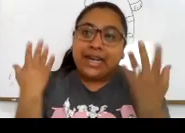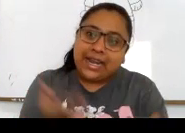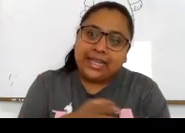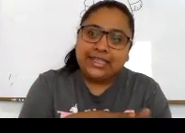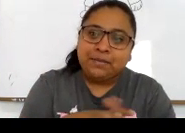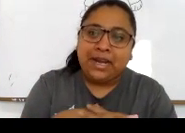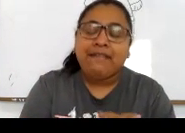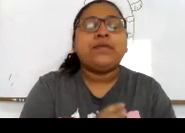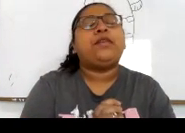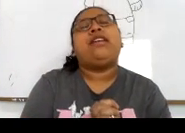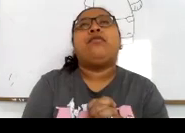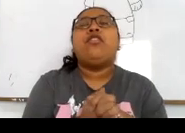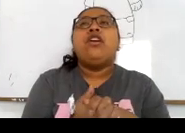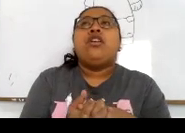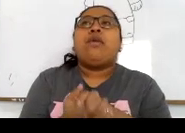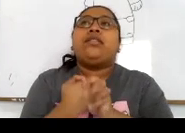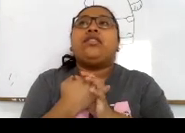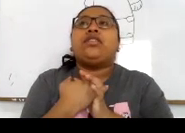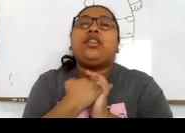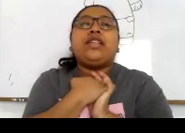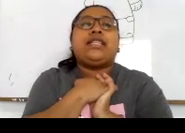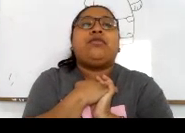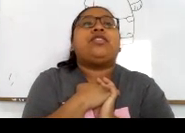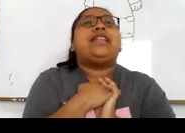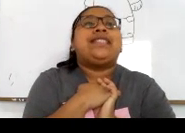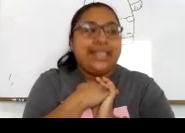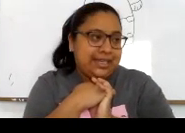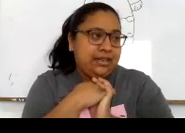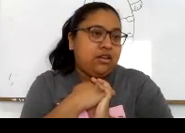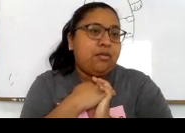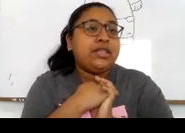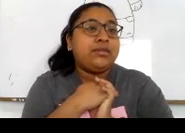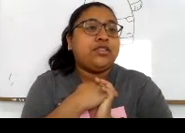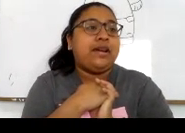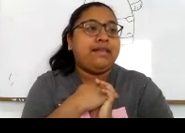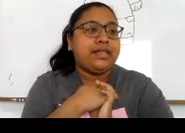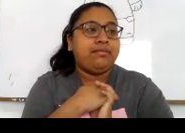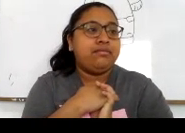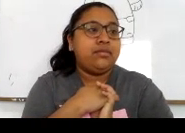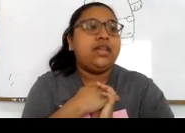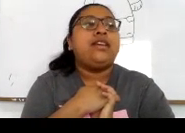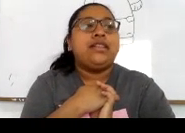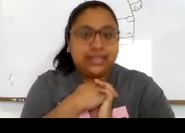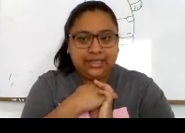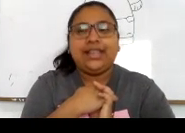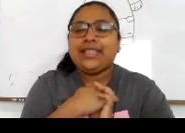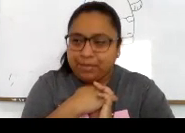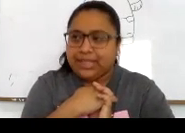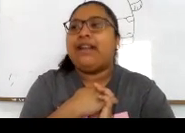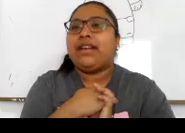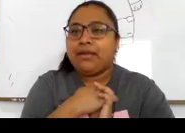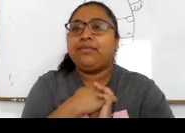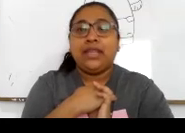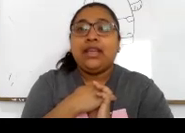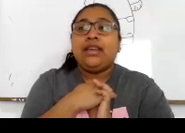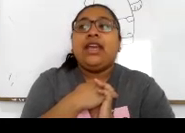interpretar las, las palabras. Por ejemplo, cuando nosotros decimos, sí, ¿cómo lo hacemos con la cabeza? Sí, de esta